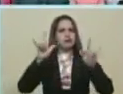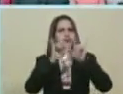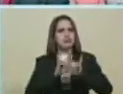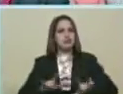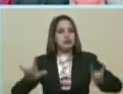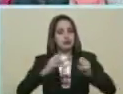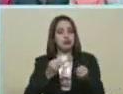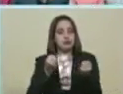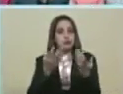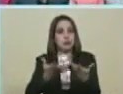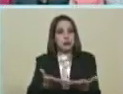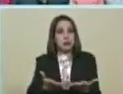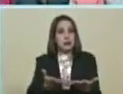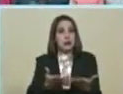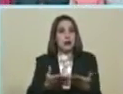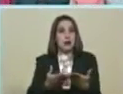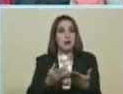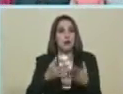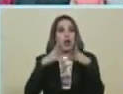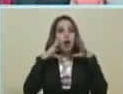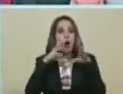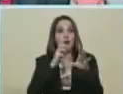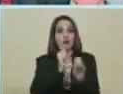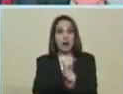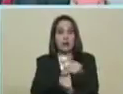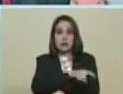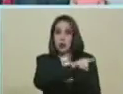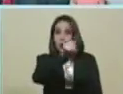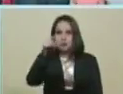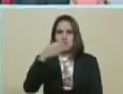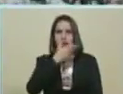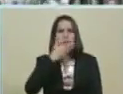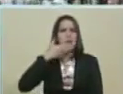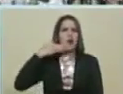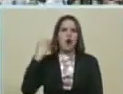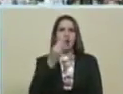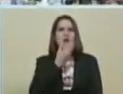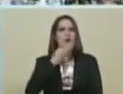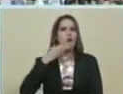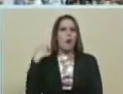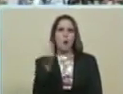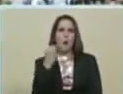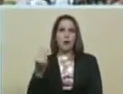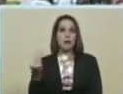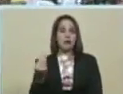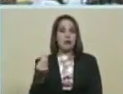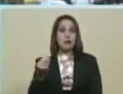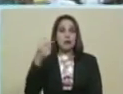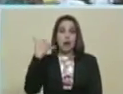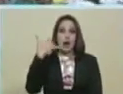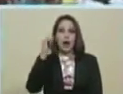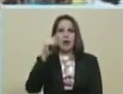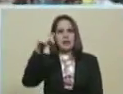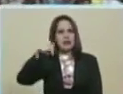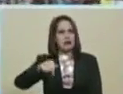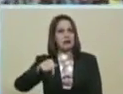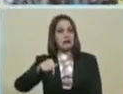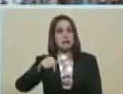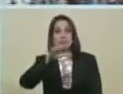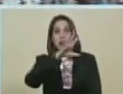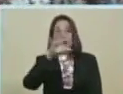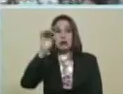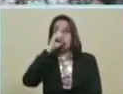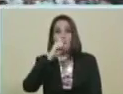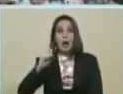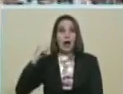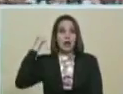Acrescentado Por la confianza De que es La mejor juventud Que jamás Haya existido En 500